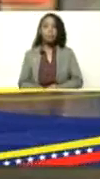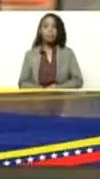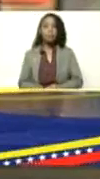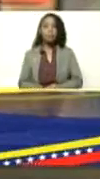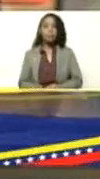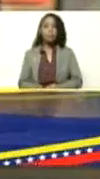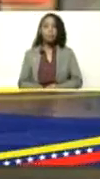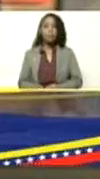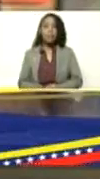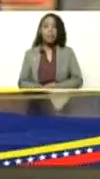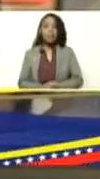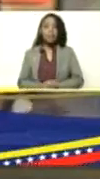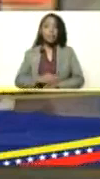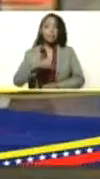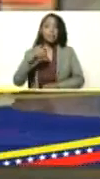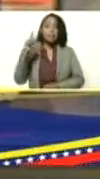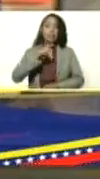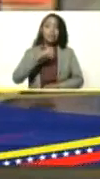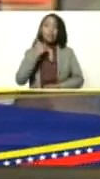si fuese necesario